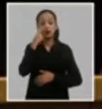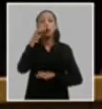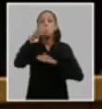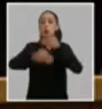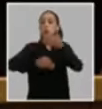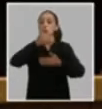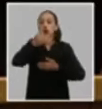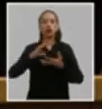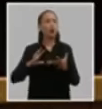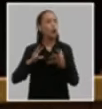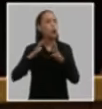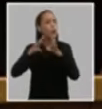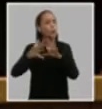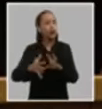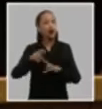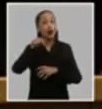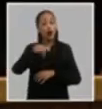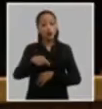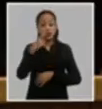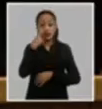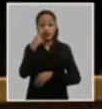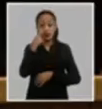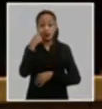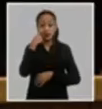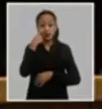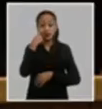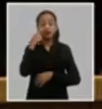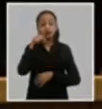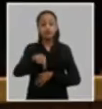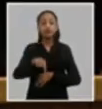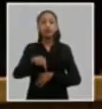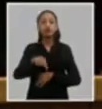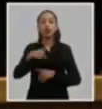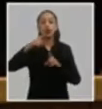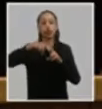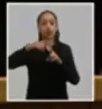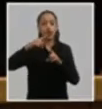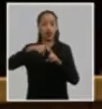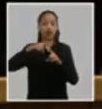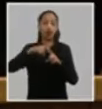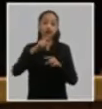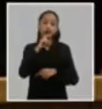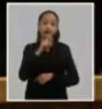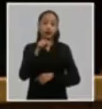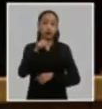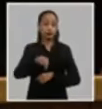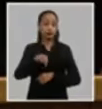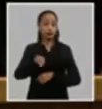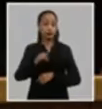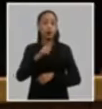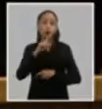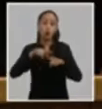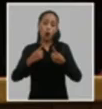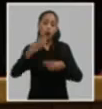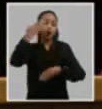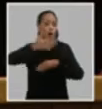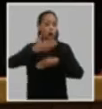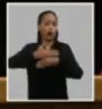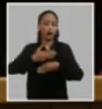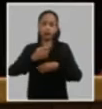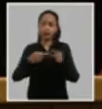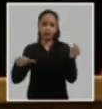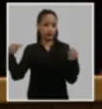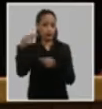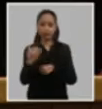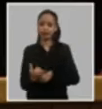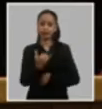complejo en el que se asumen los retos derivados de las fuertes restricciones impuestas por el bloqueo económico